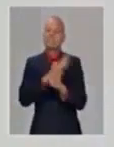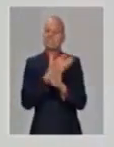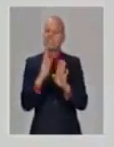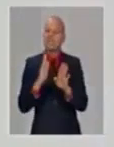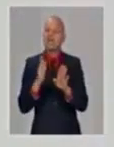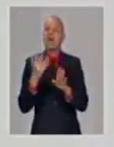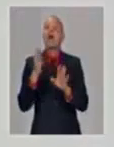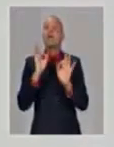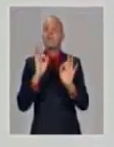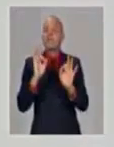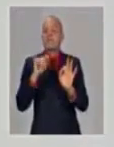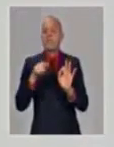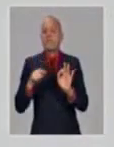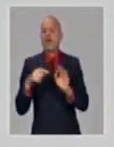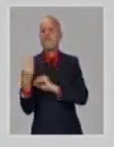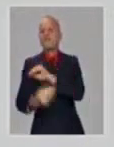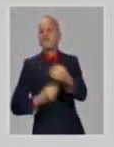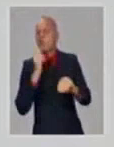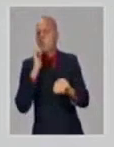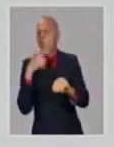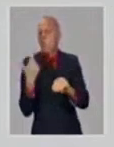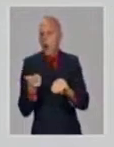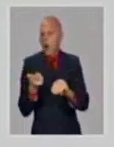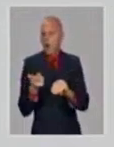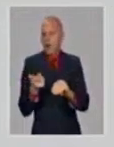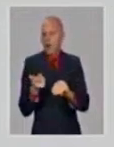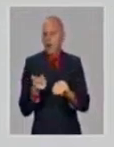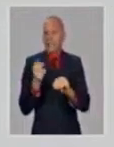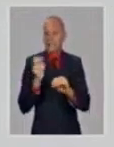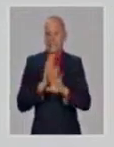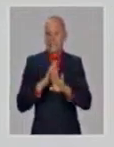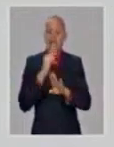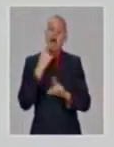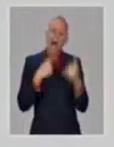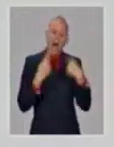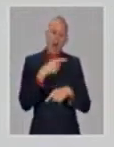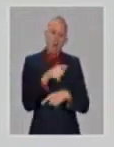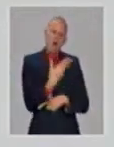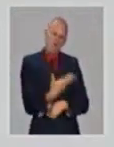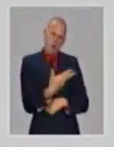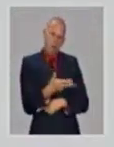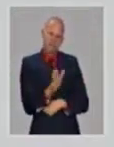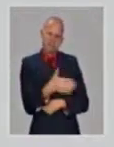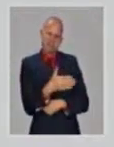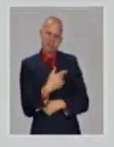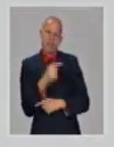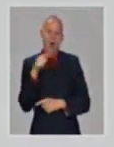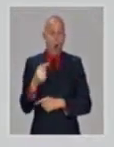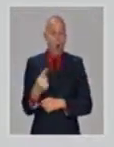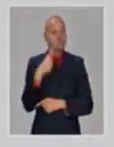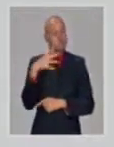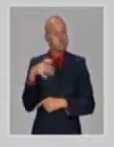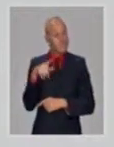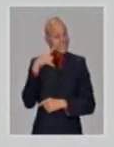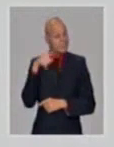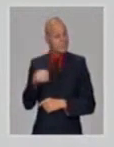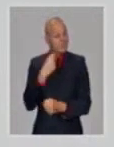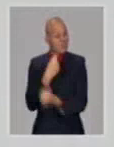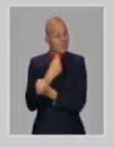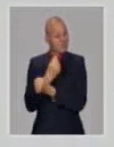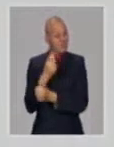bien, desde el punto de vista epidemiológico, clínico, son preocupantes. Y ahí, ustedes ven la notificación, la